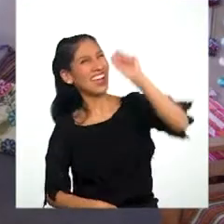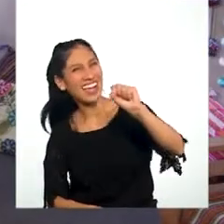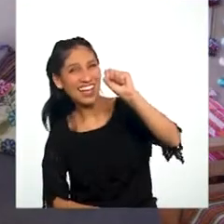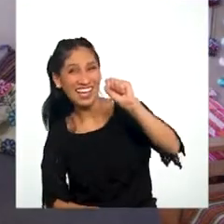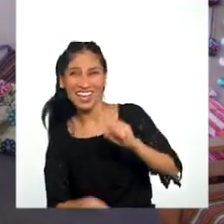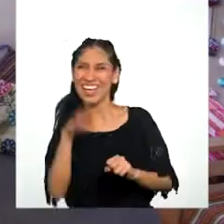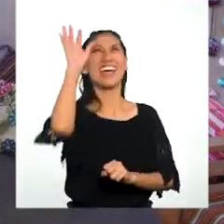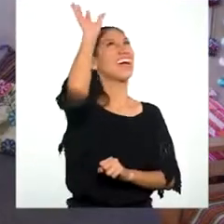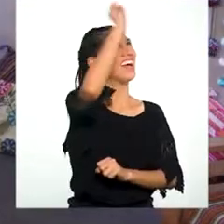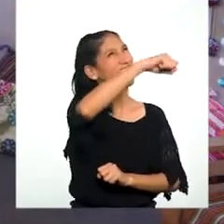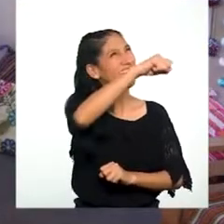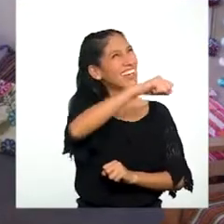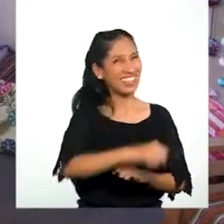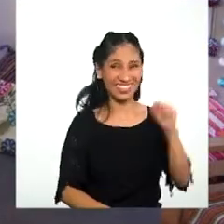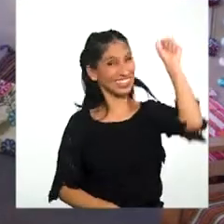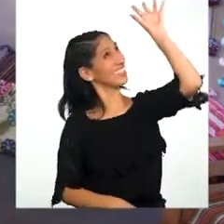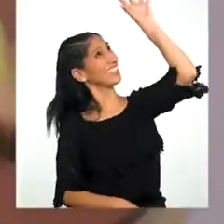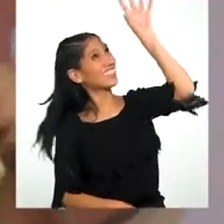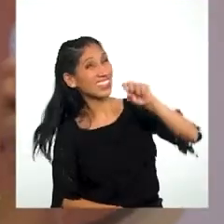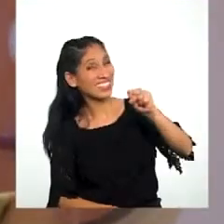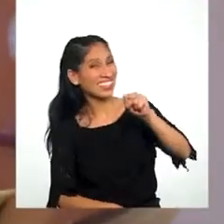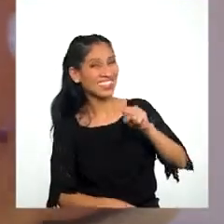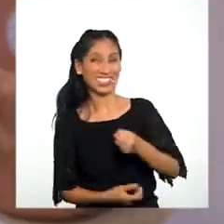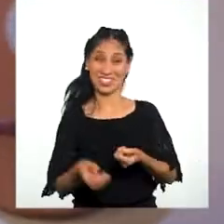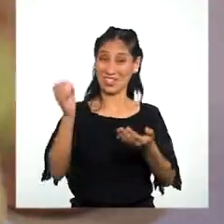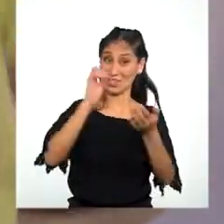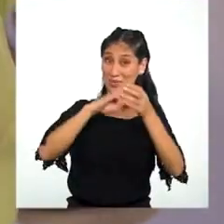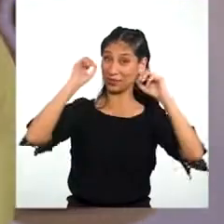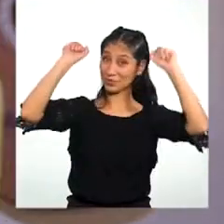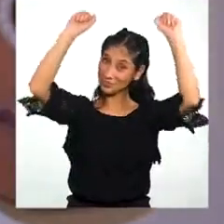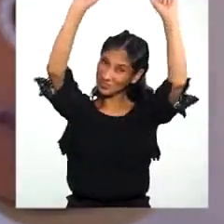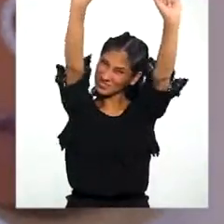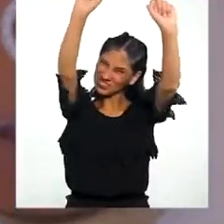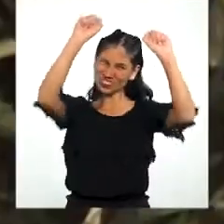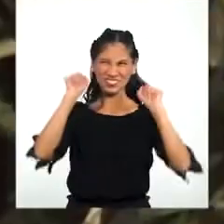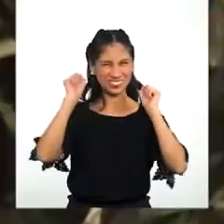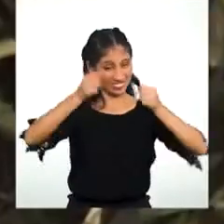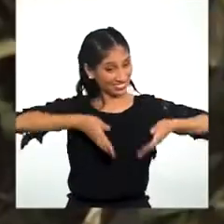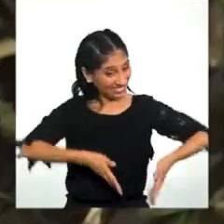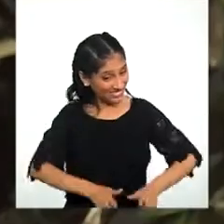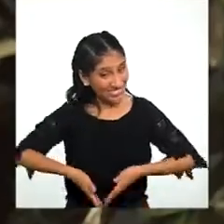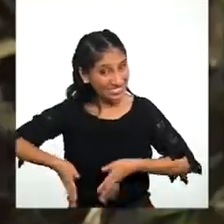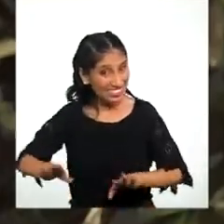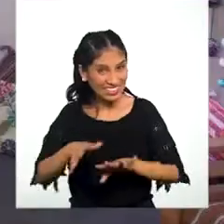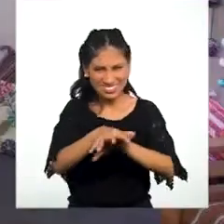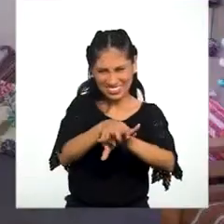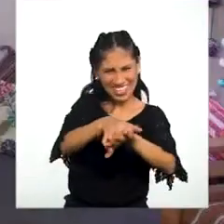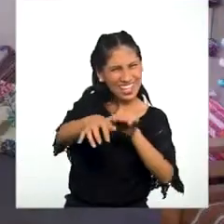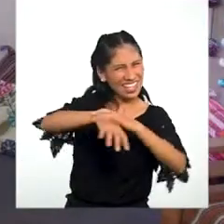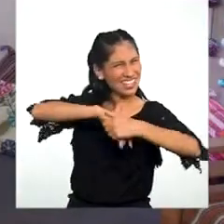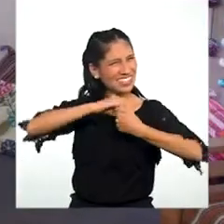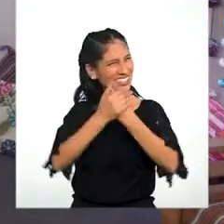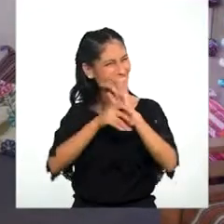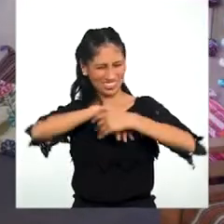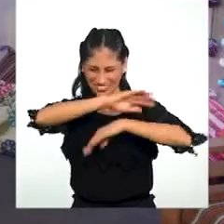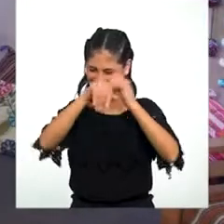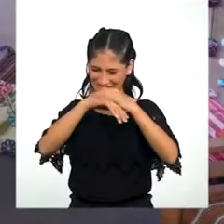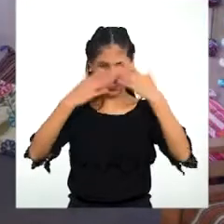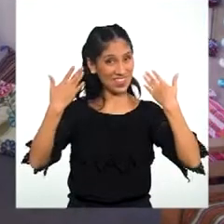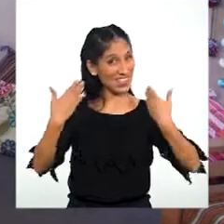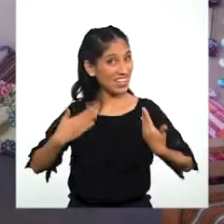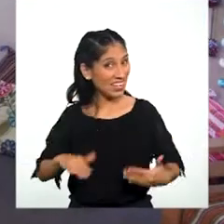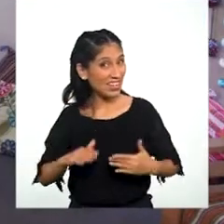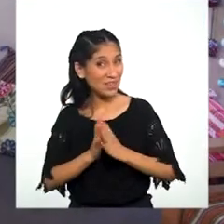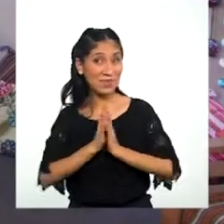Atrapen las estrellas Atrapen Estiramos nuestros brazos, nuestras piernas, nuestros dedos y todo nuestro cuerpo